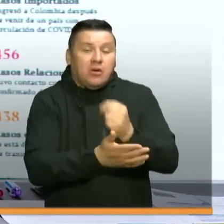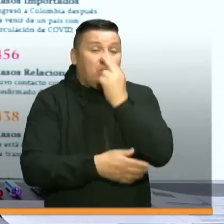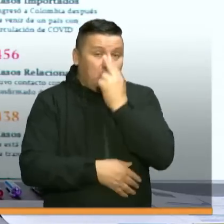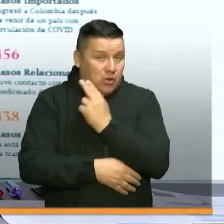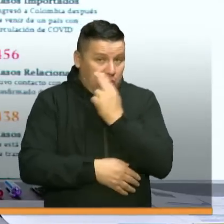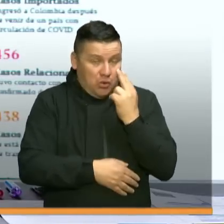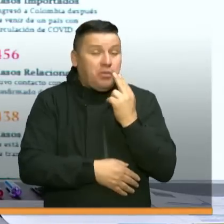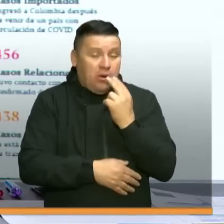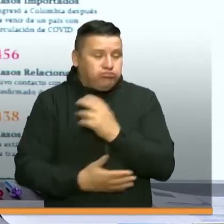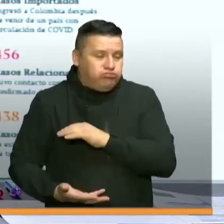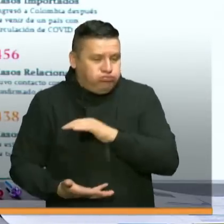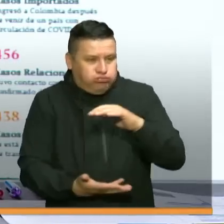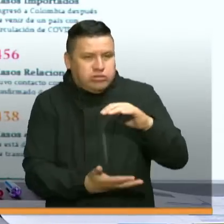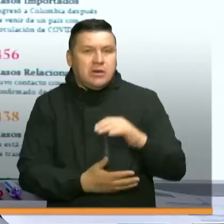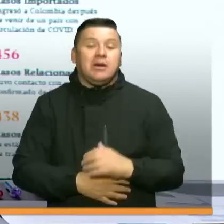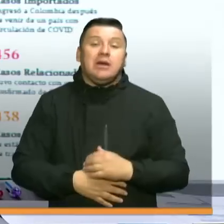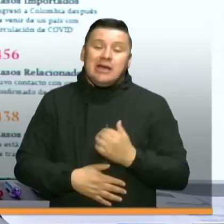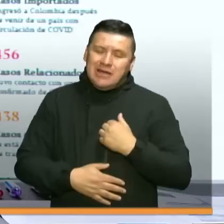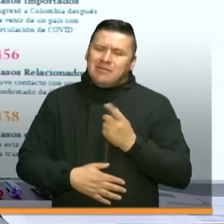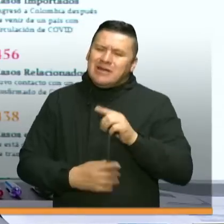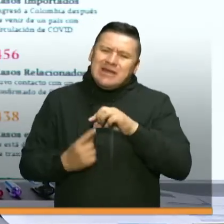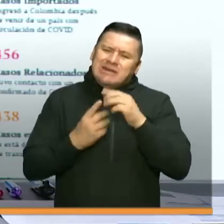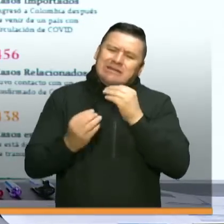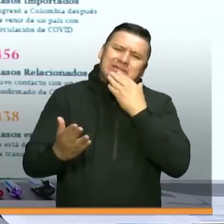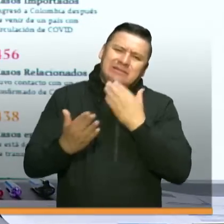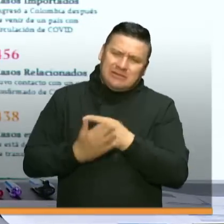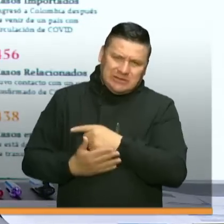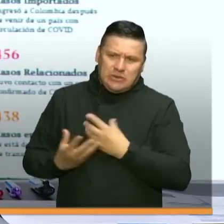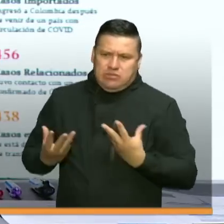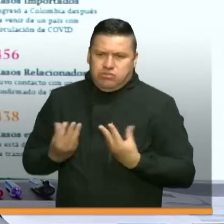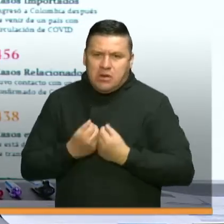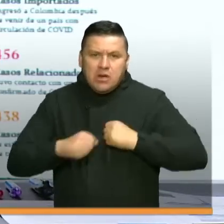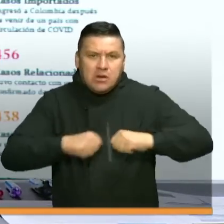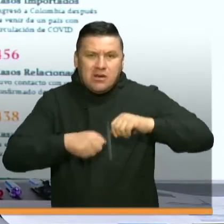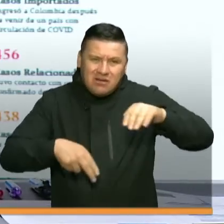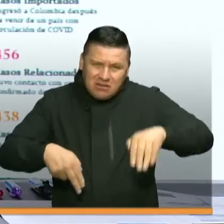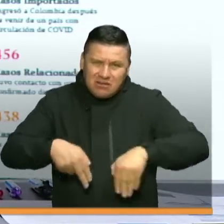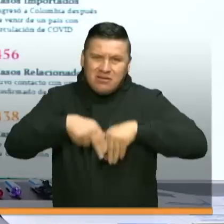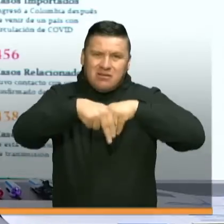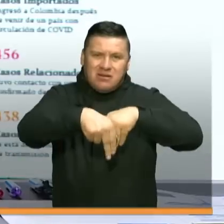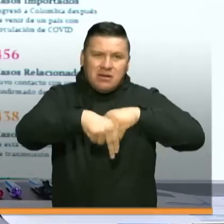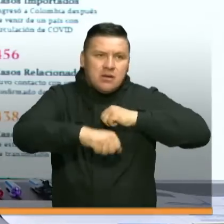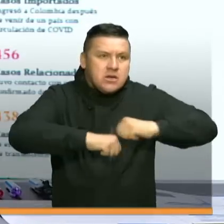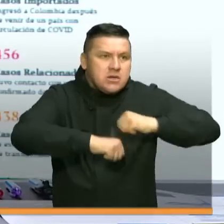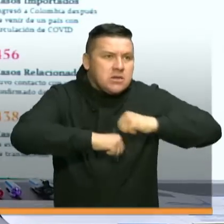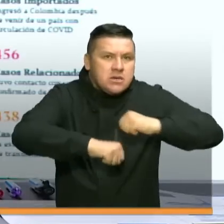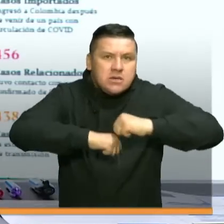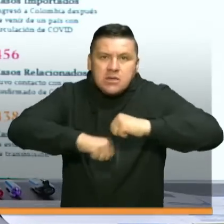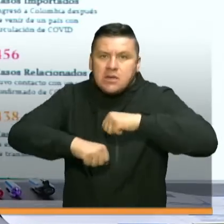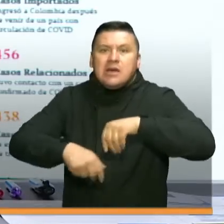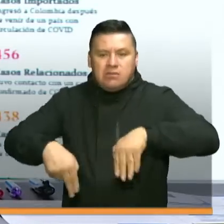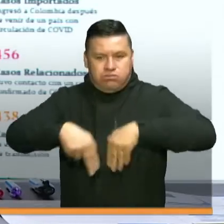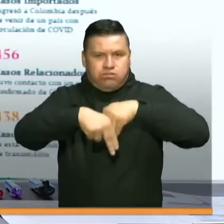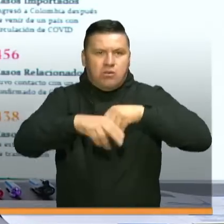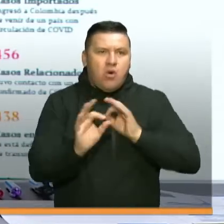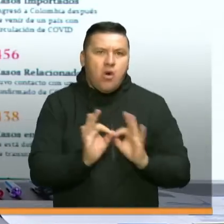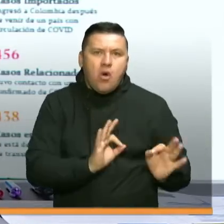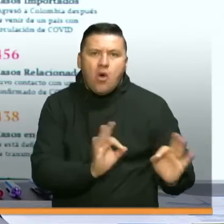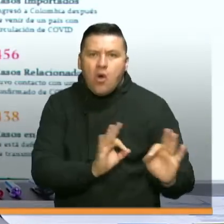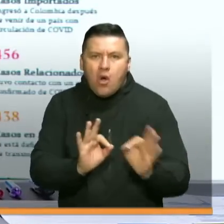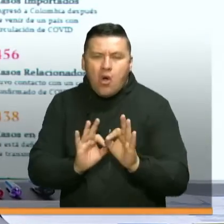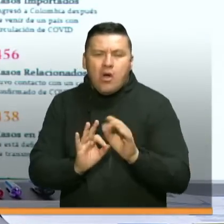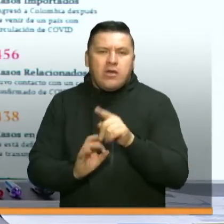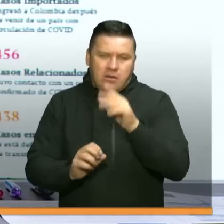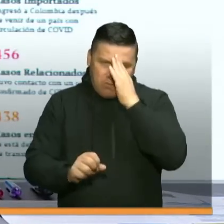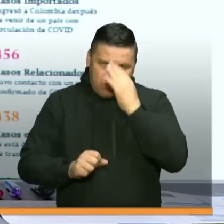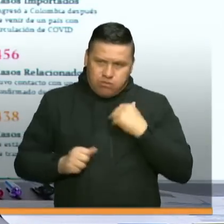cumpliendo ese programa y quiero agradecerle especialmente a la Unidad de Gestión del Riesgo que está trabajando también con la logística de nuestras